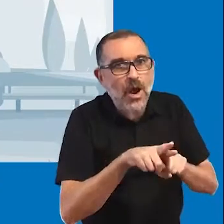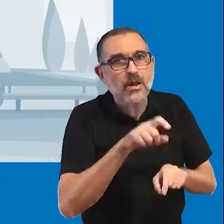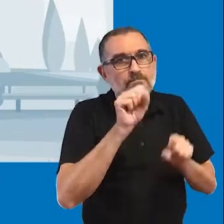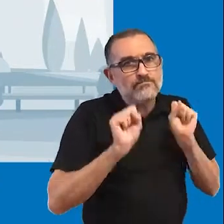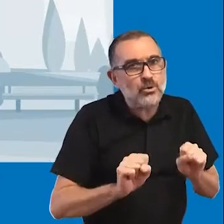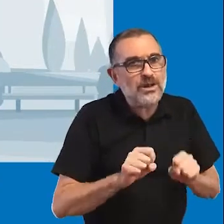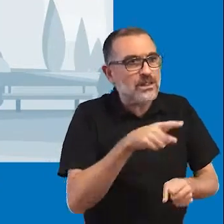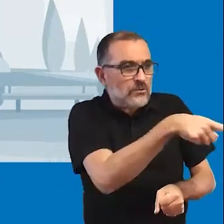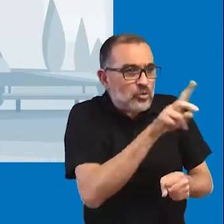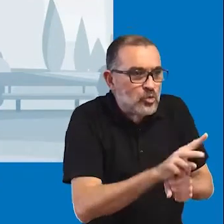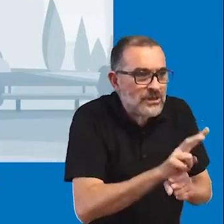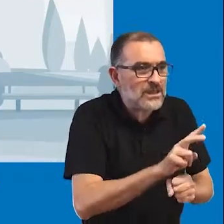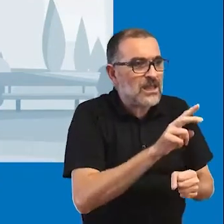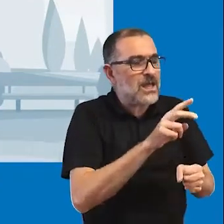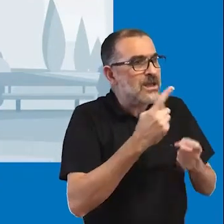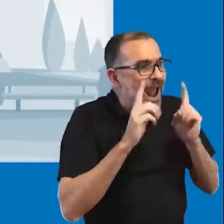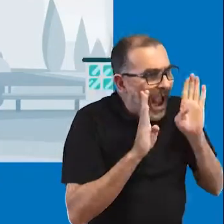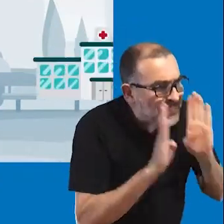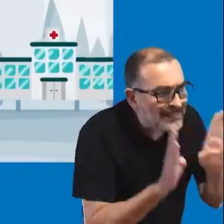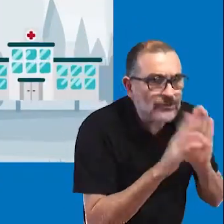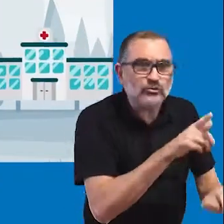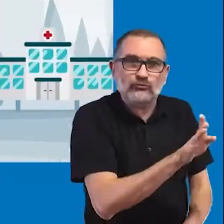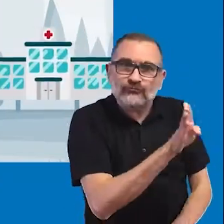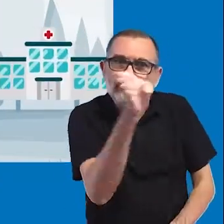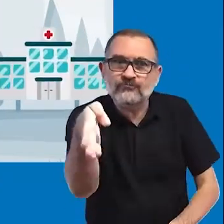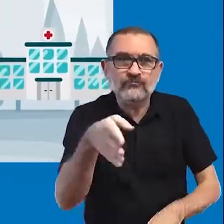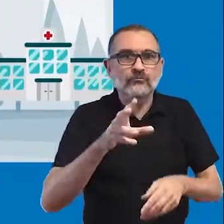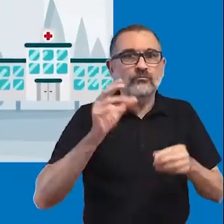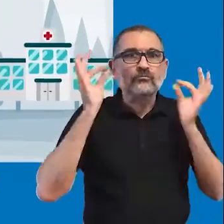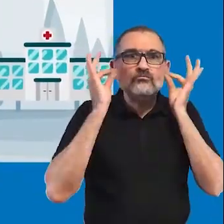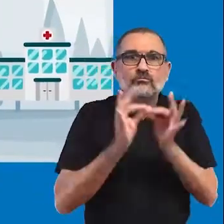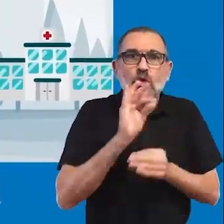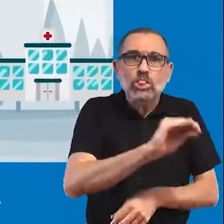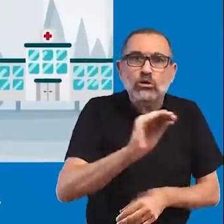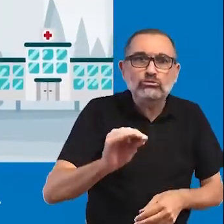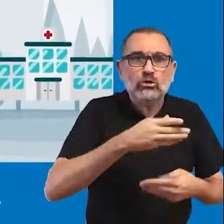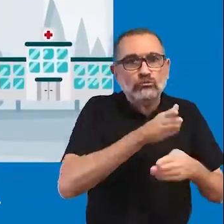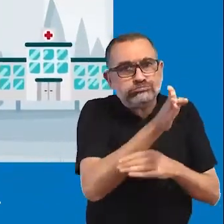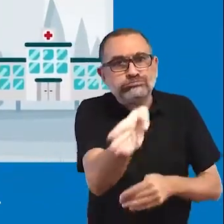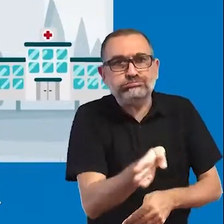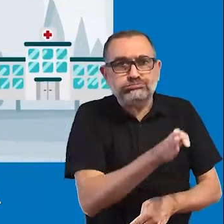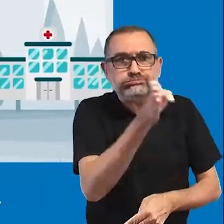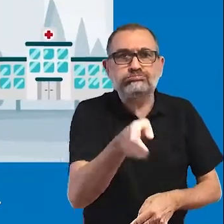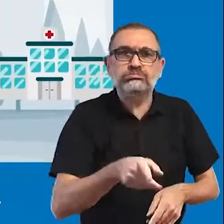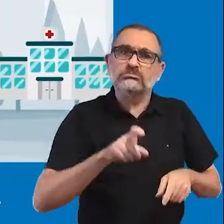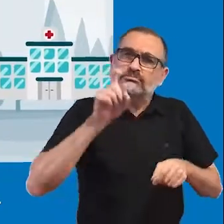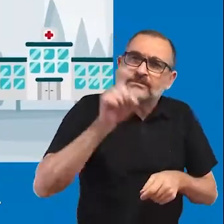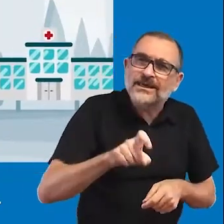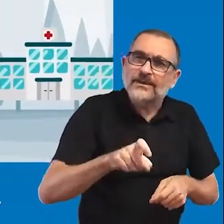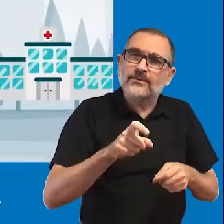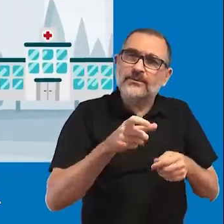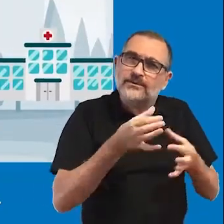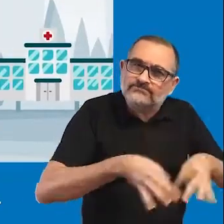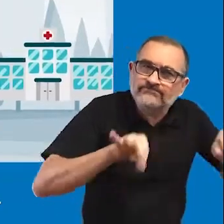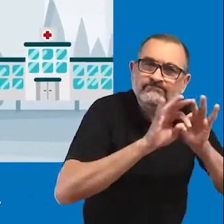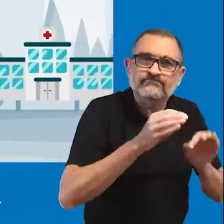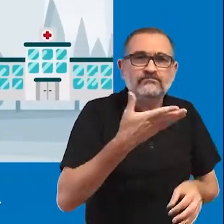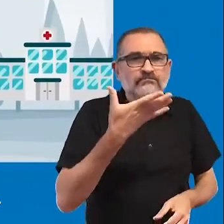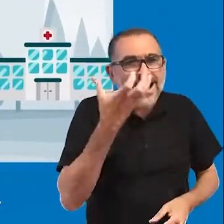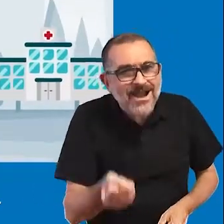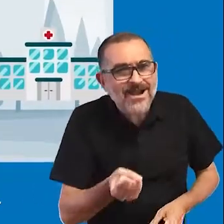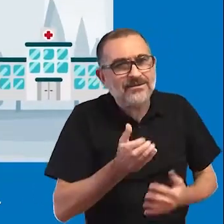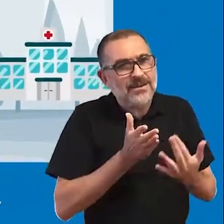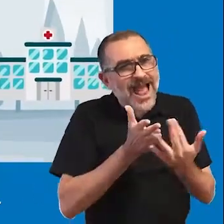Igualmente, puede requerir de cuidado y atención médica permanente. Asegúrate de que pueda tener acceso a servicios